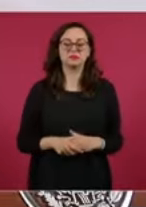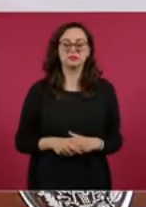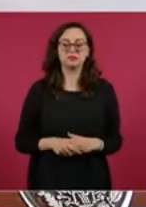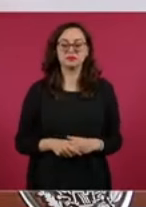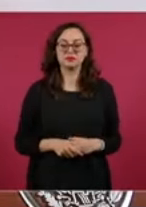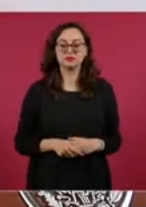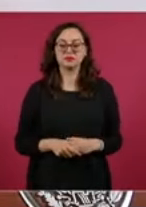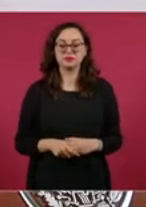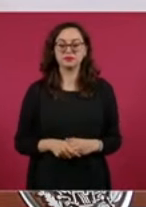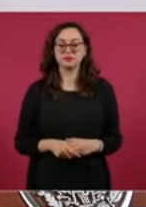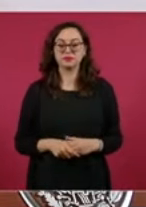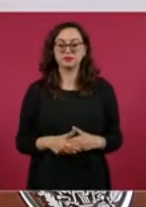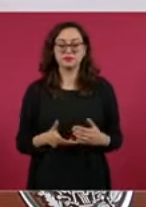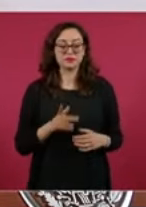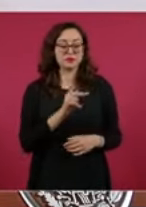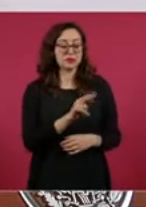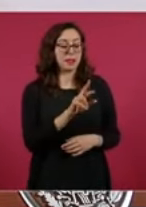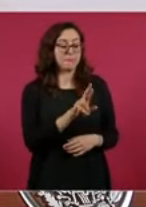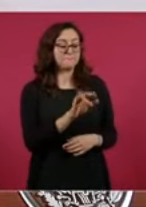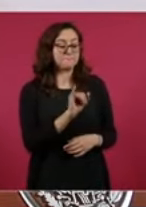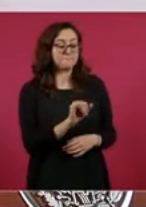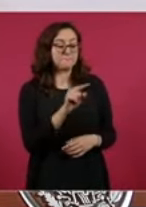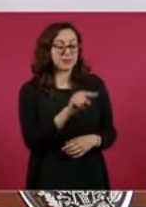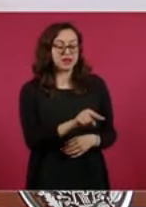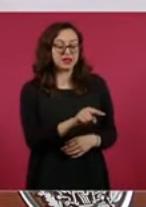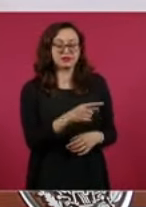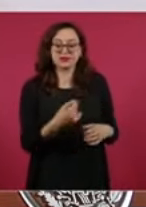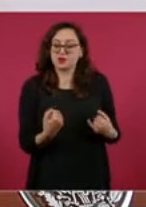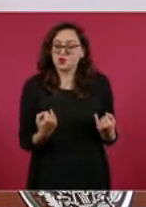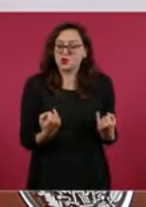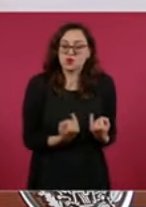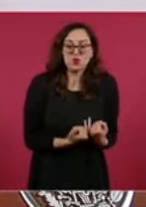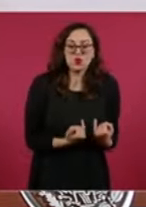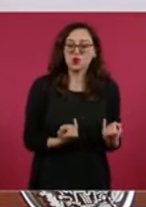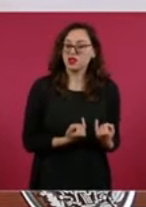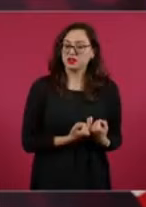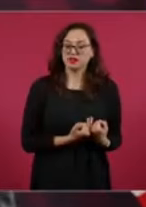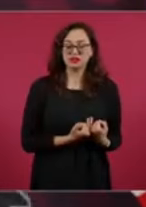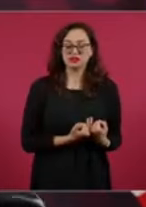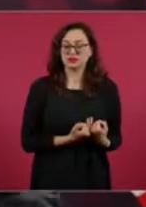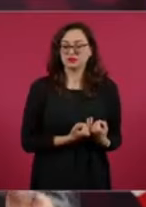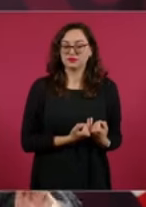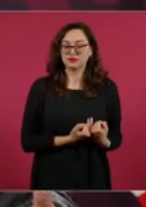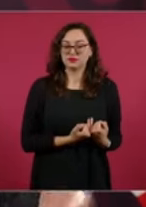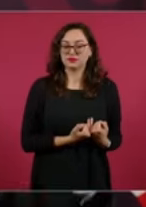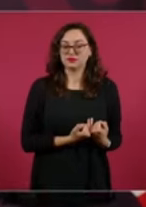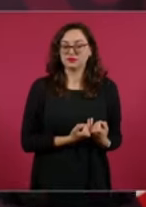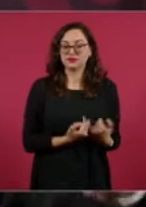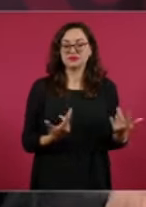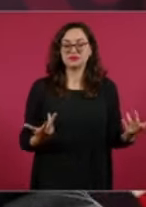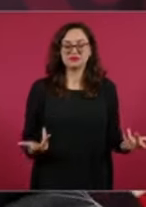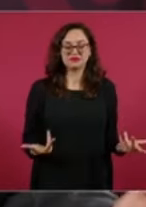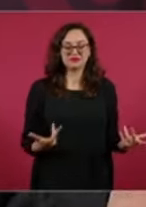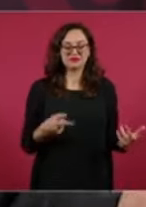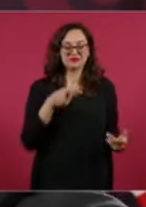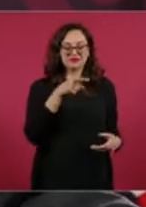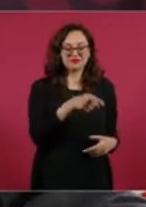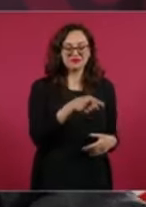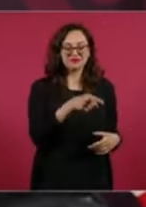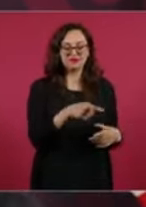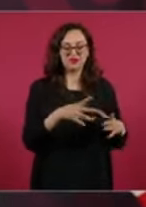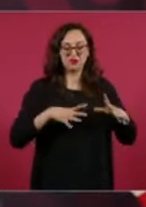Y en el caso del PRI lo mismo, es un partido que surge de una revolución